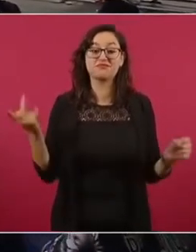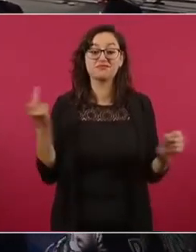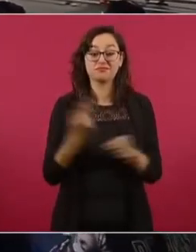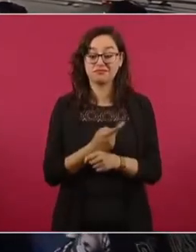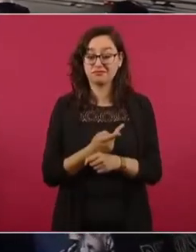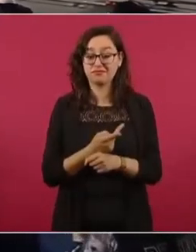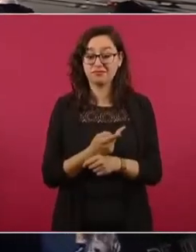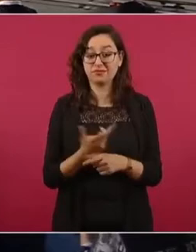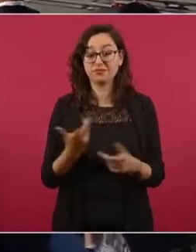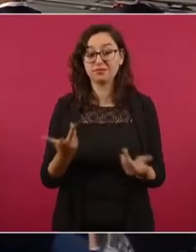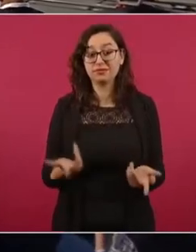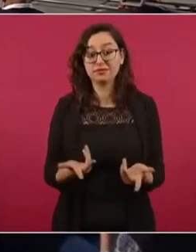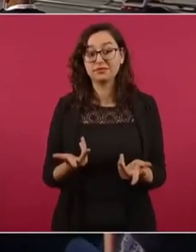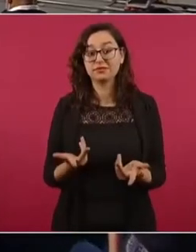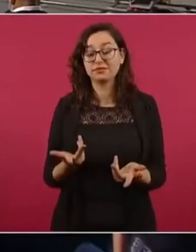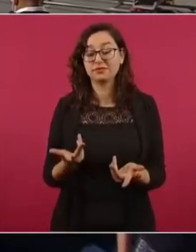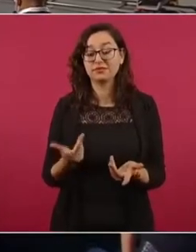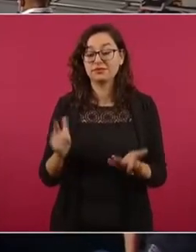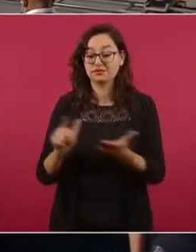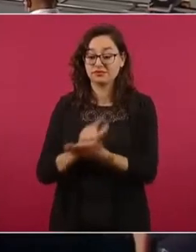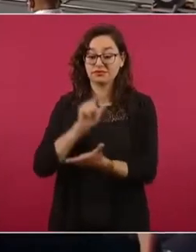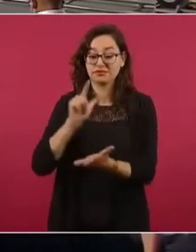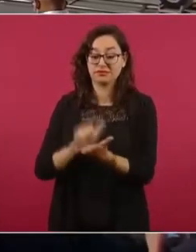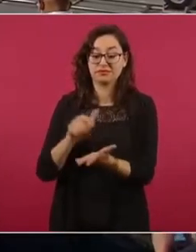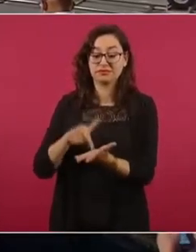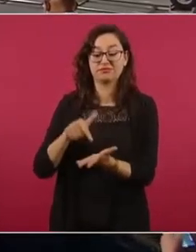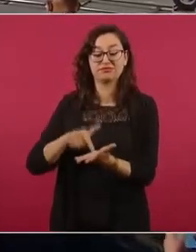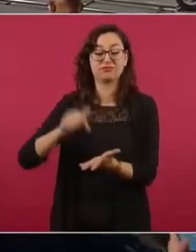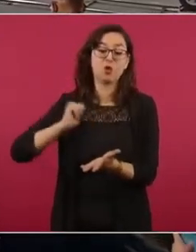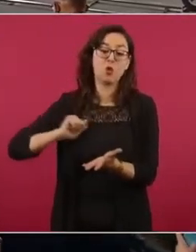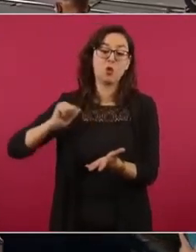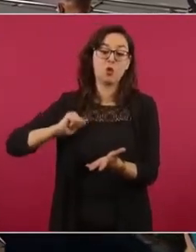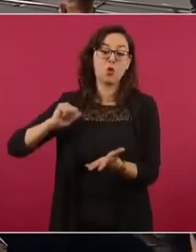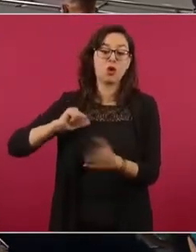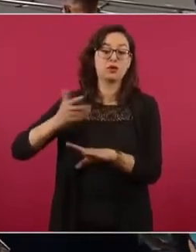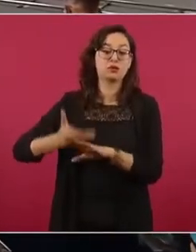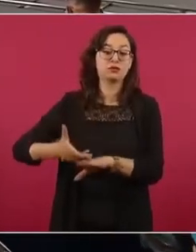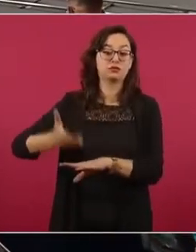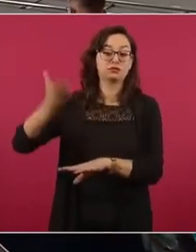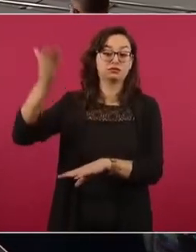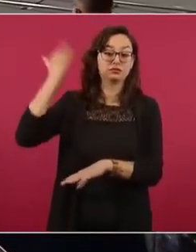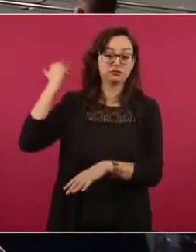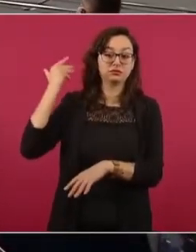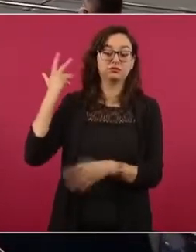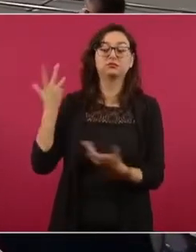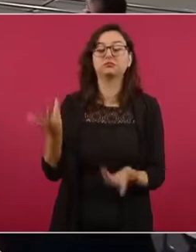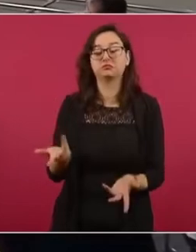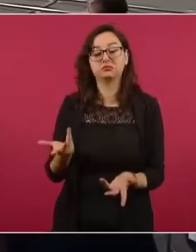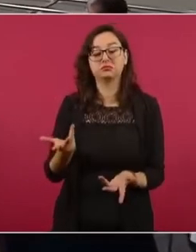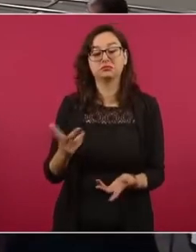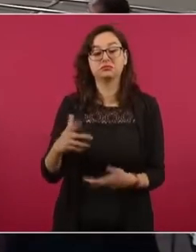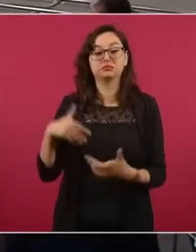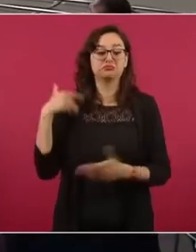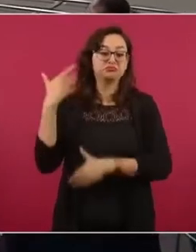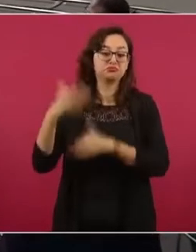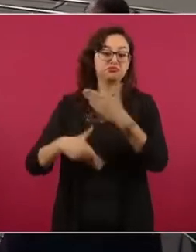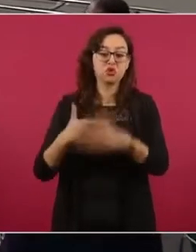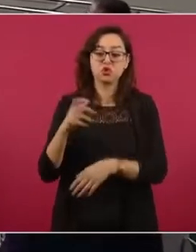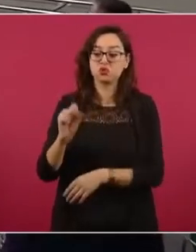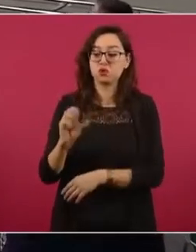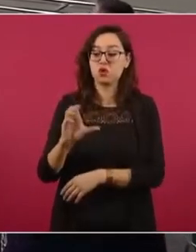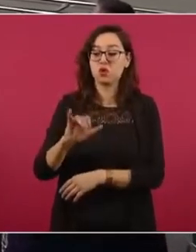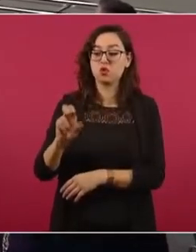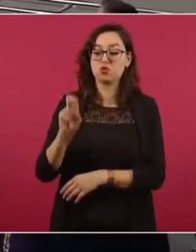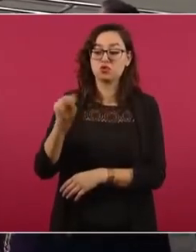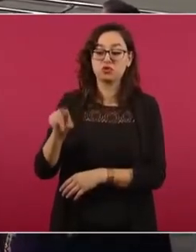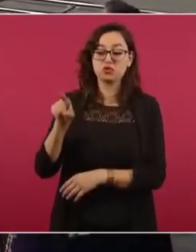de tiempo atrás y hasta ahora resolvió la Corte, pero no fue,